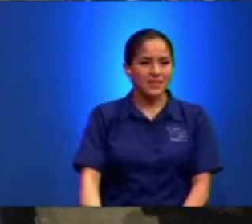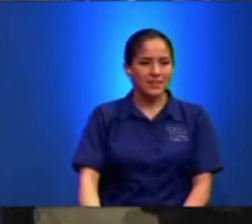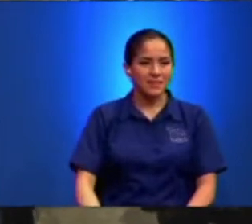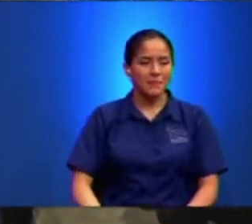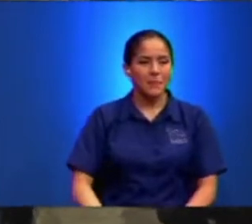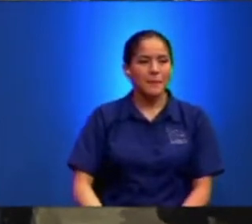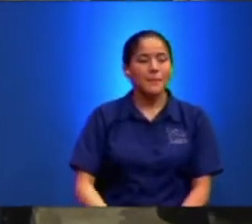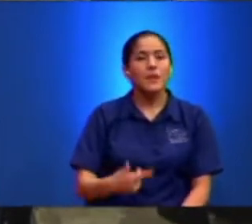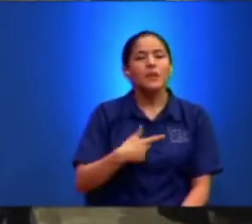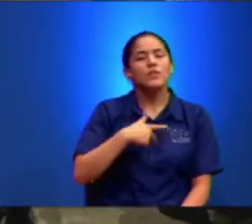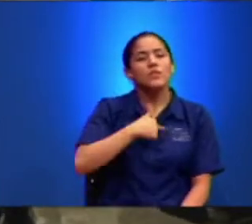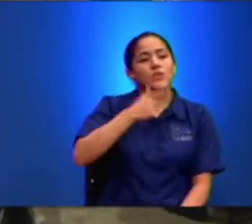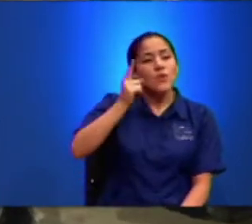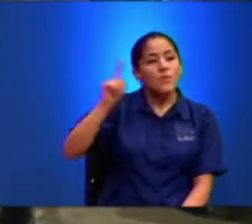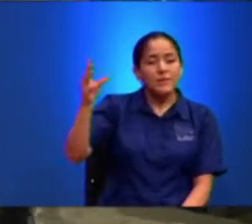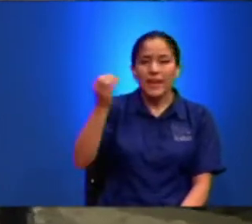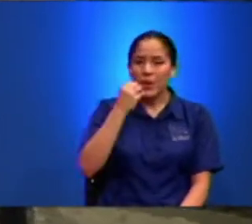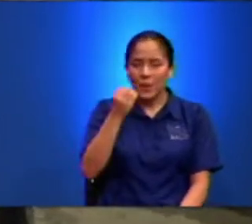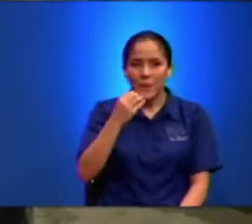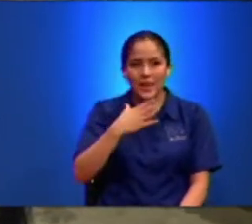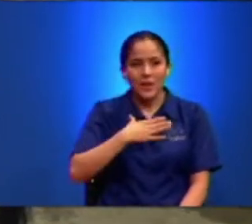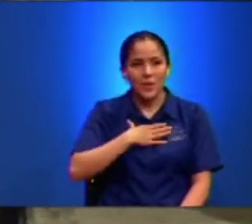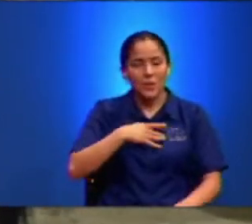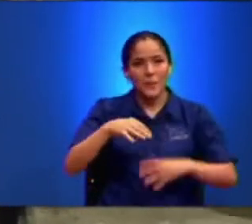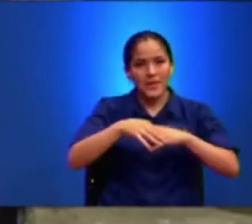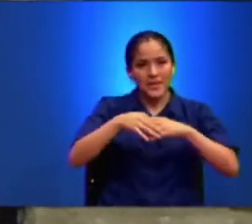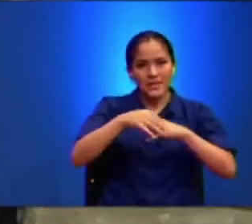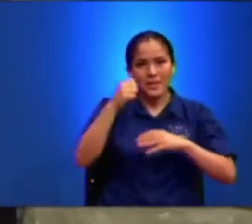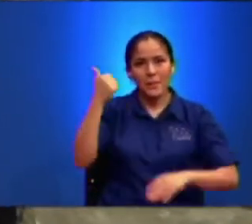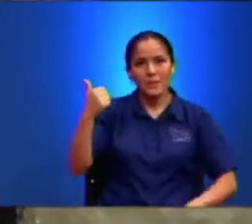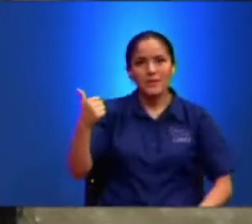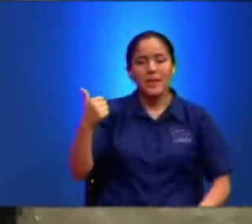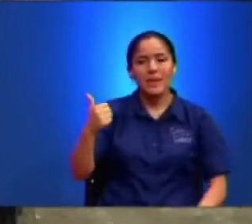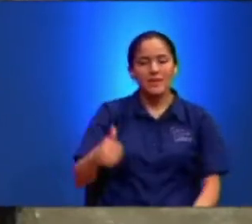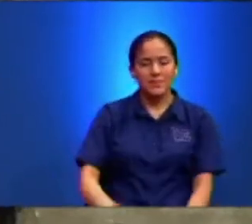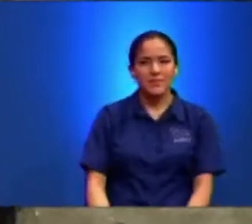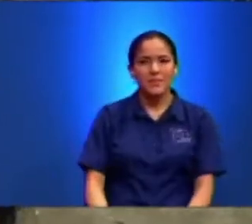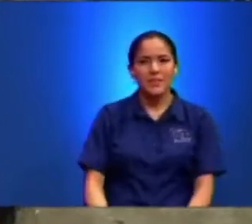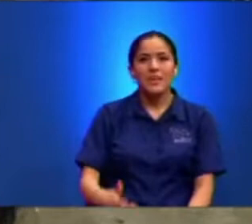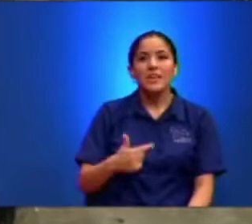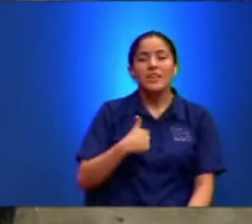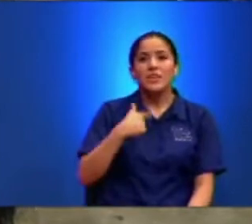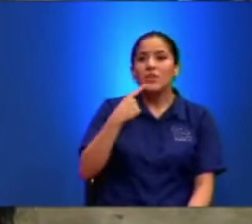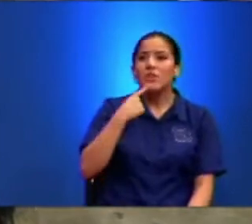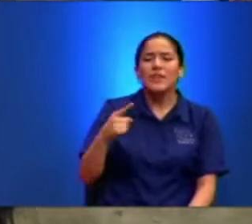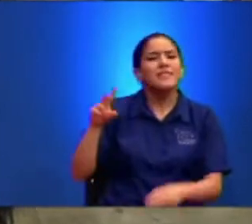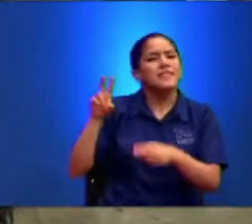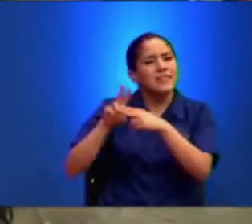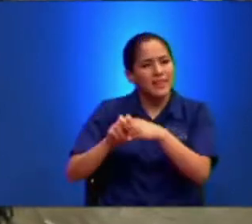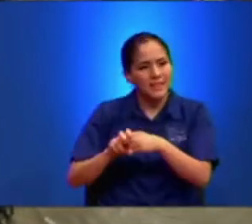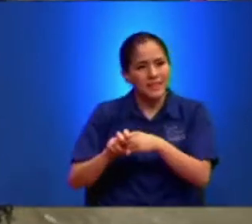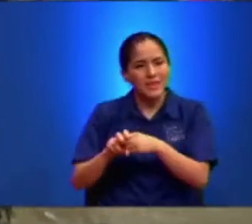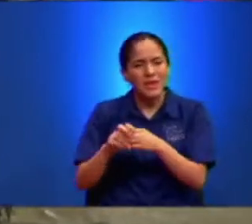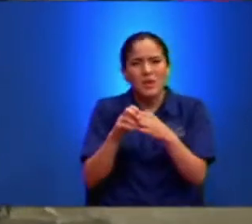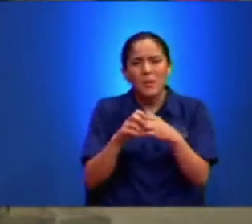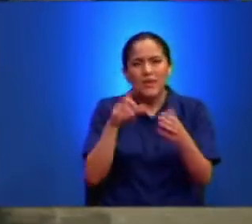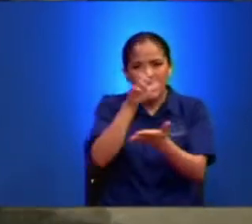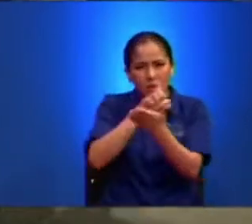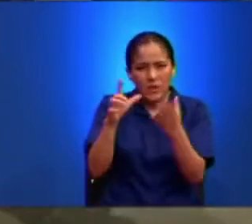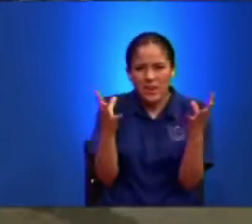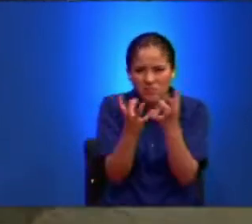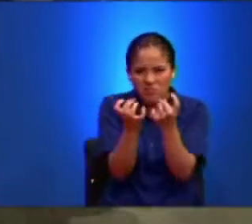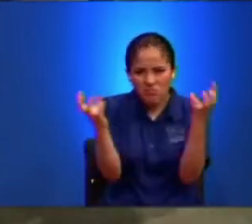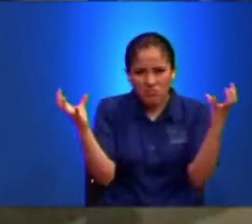Porque fuimos A desayunar Con mi esposa Te acordás Fuimos a desayunar Y entonces Yo le dije Sentate Andá al lugar Porque se llenaba Mucho ese lugar